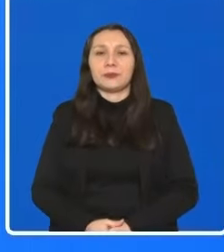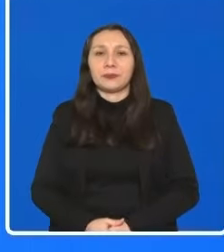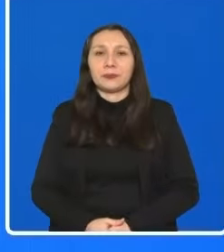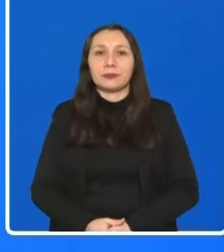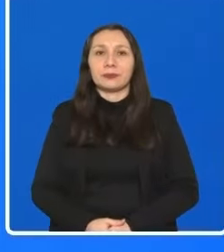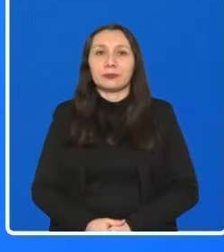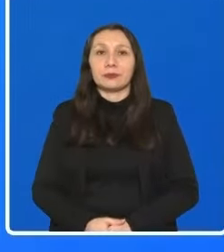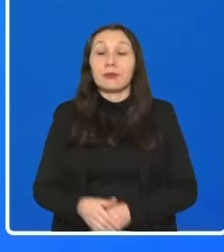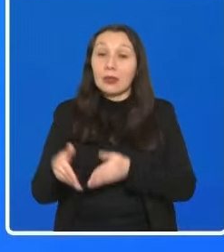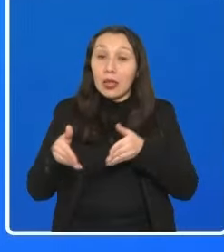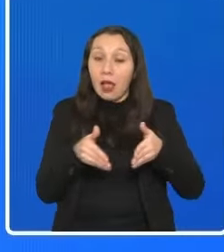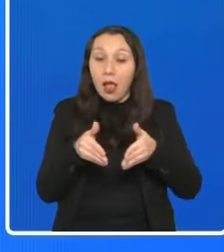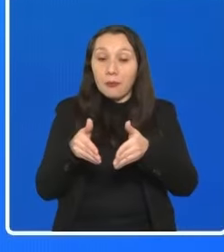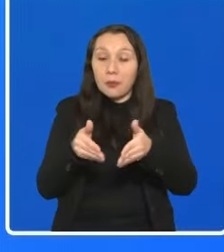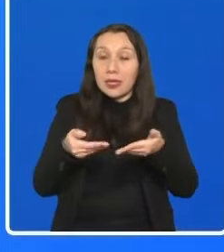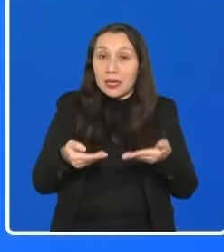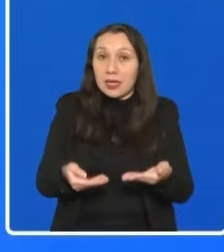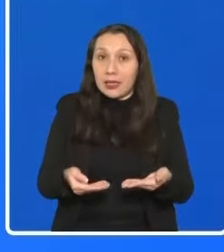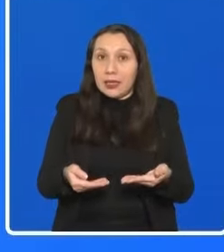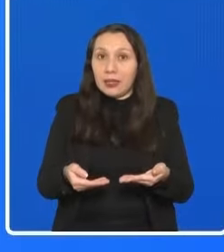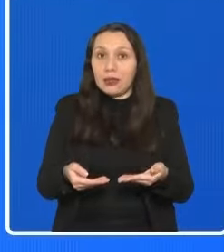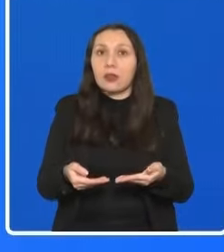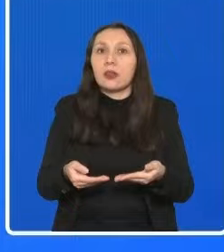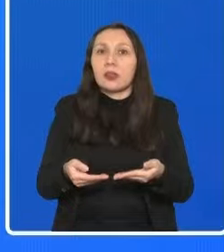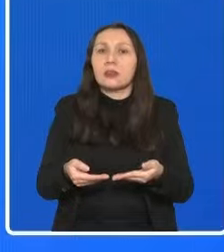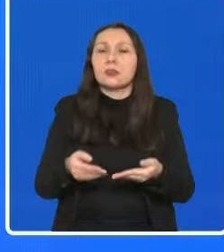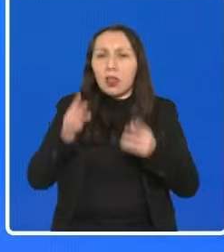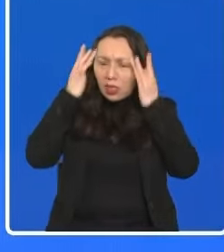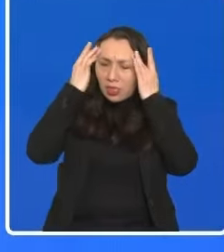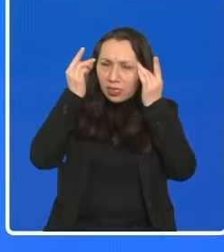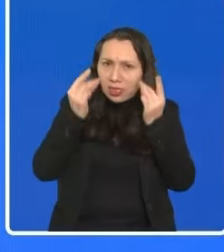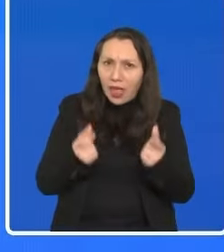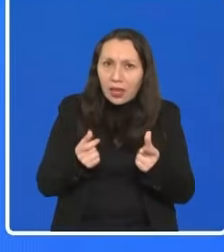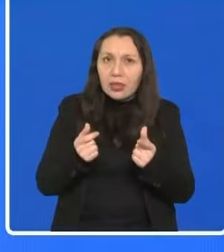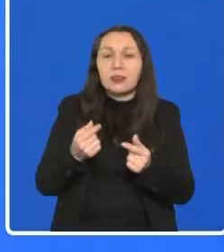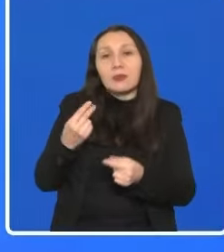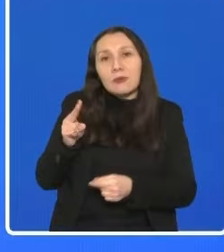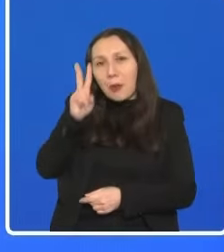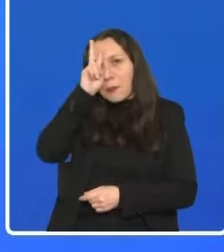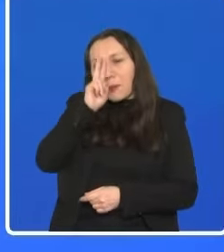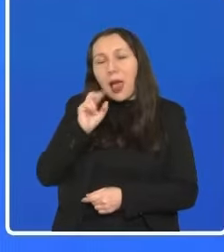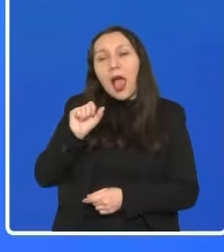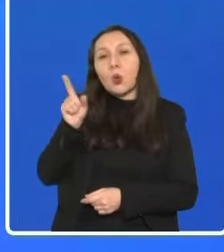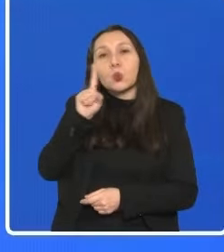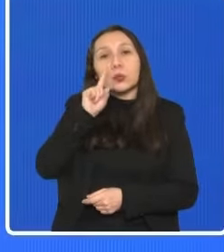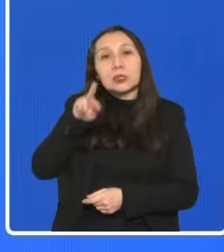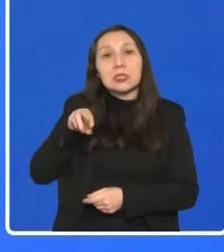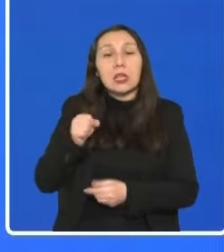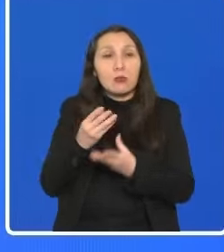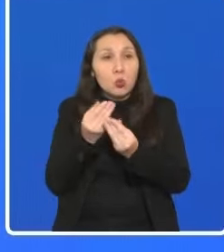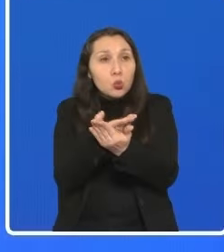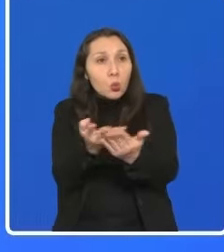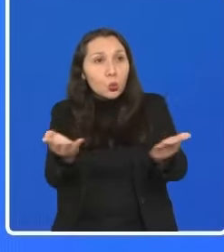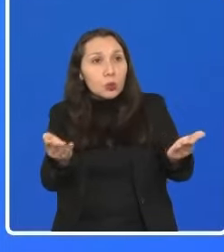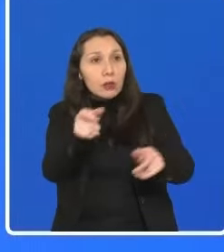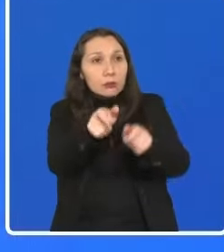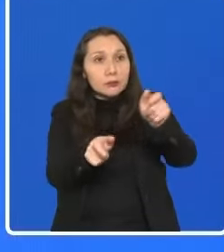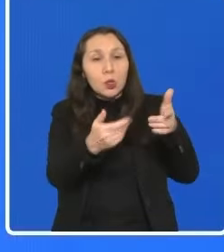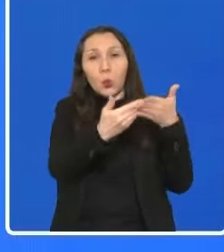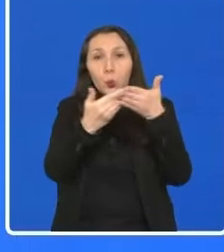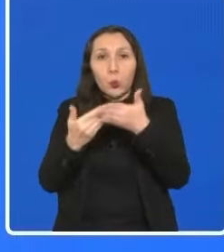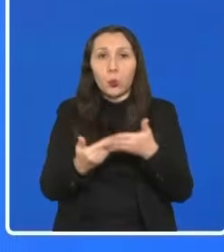En este camino se están formando talentos, como el de Agustina y muchos de ustedes, estudiantes,